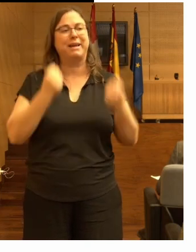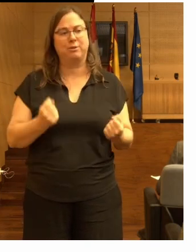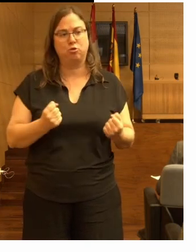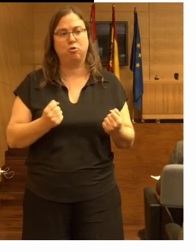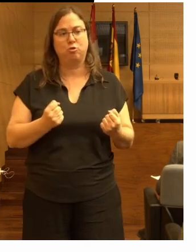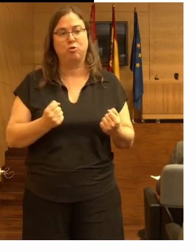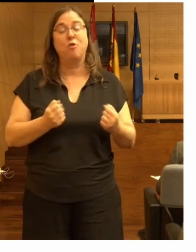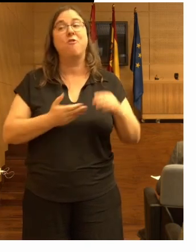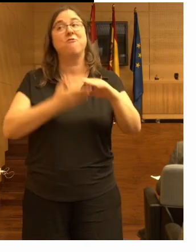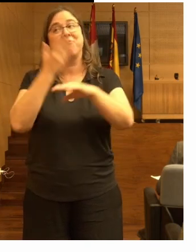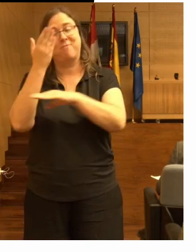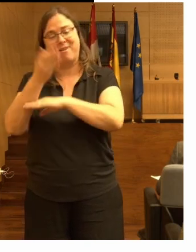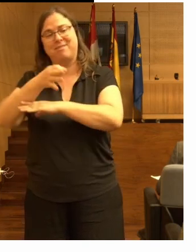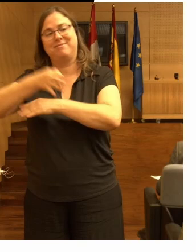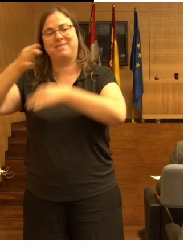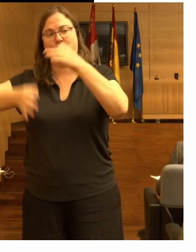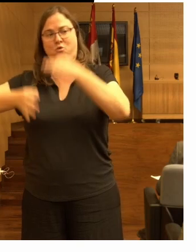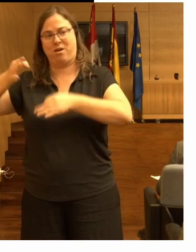los tribunales